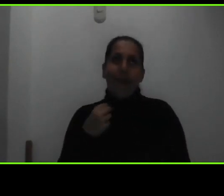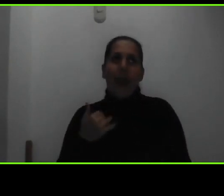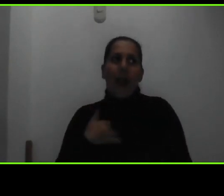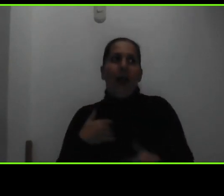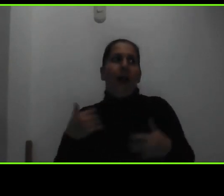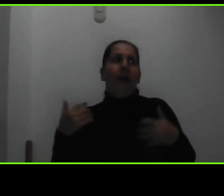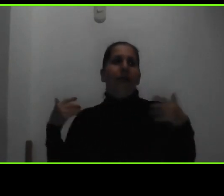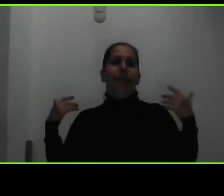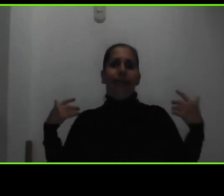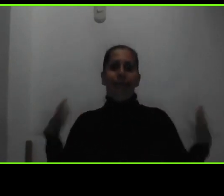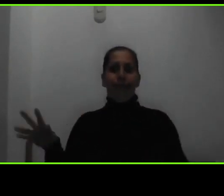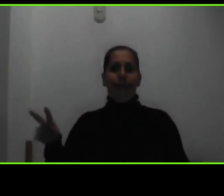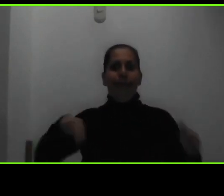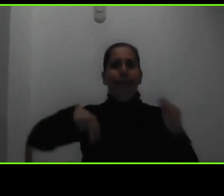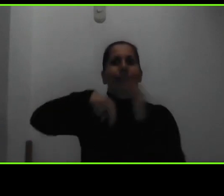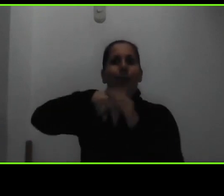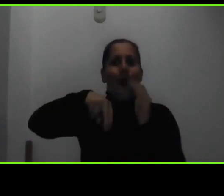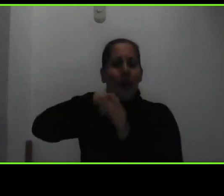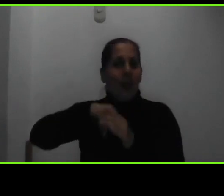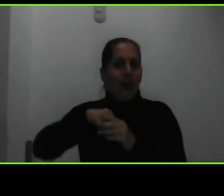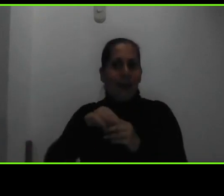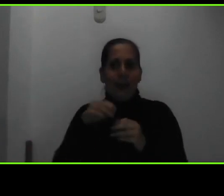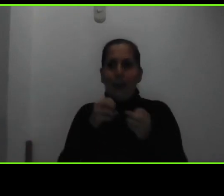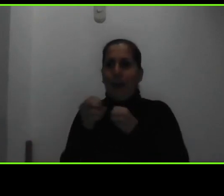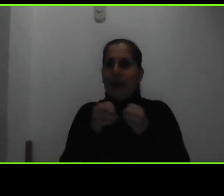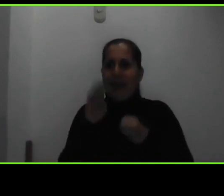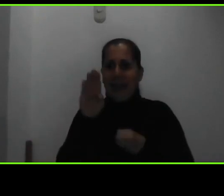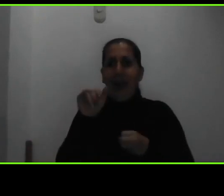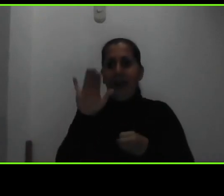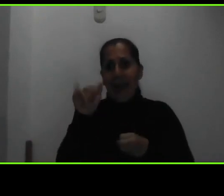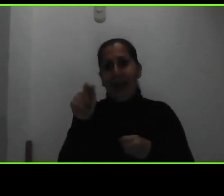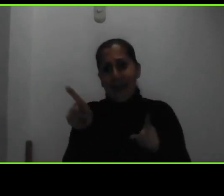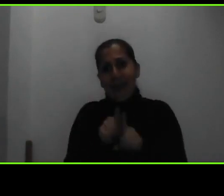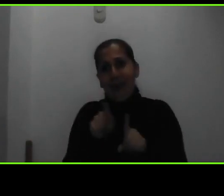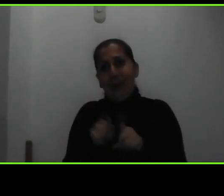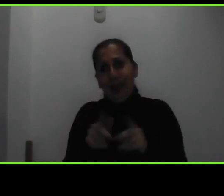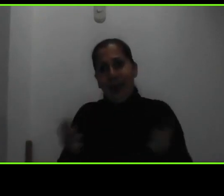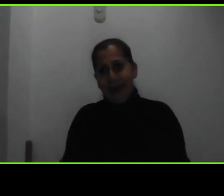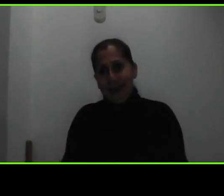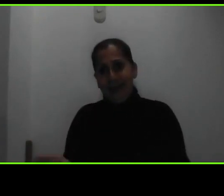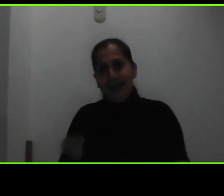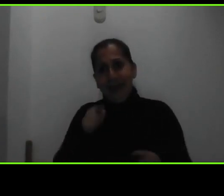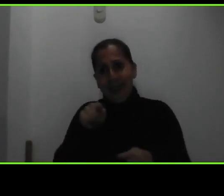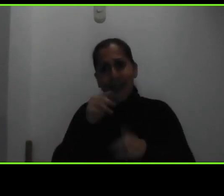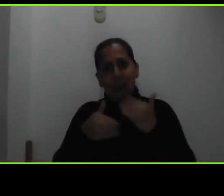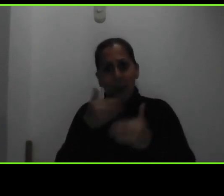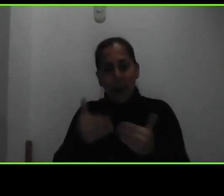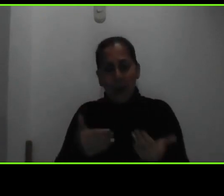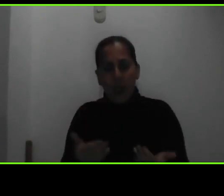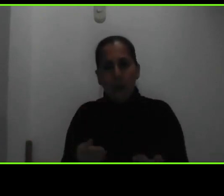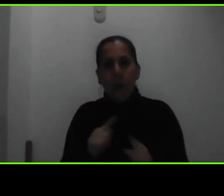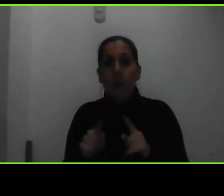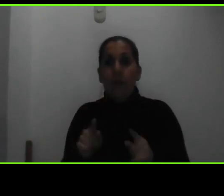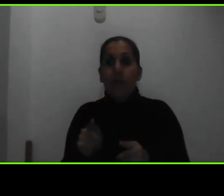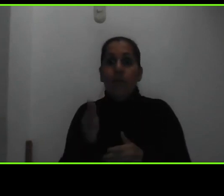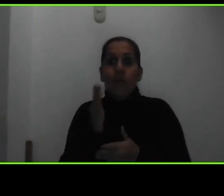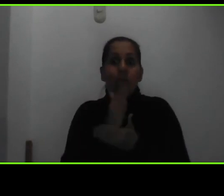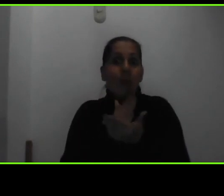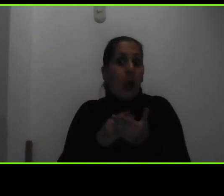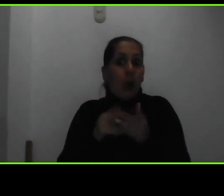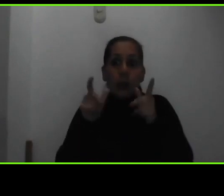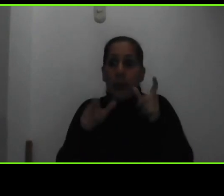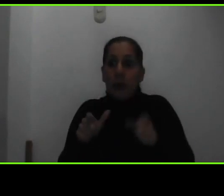y la oficina de becas tampoco es la excepción ni este proceso pero bueno si alguien presenta